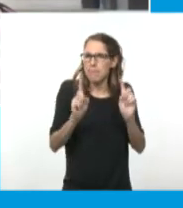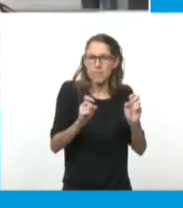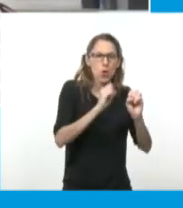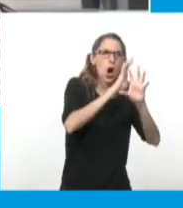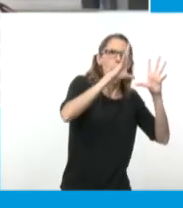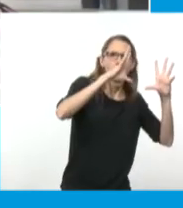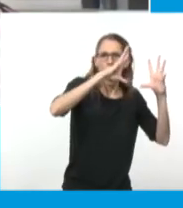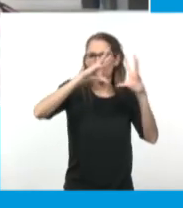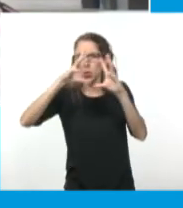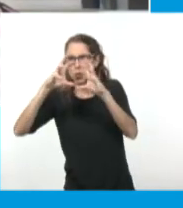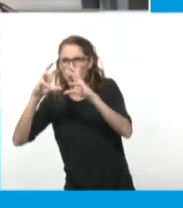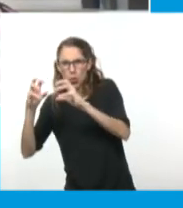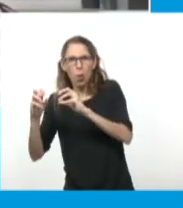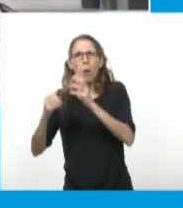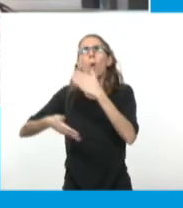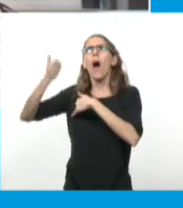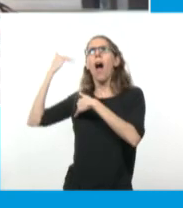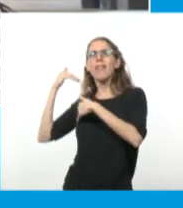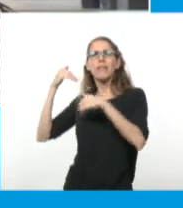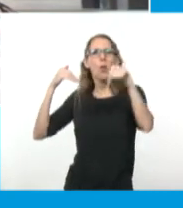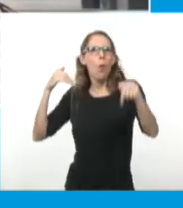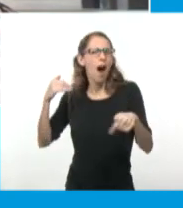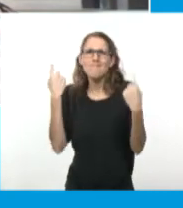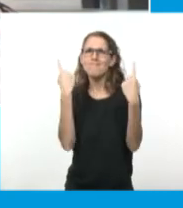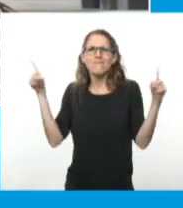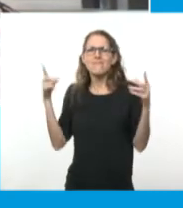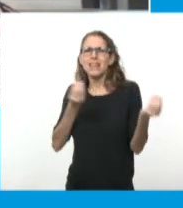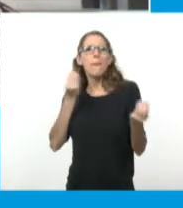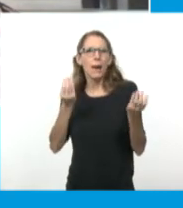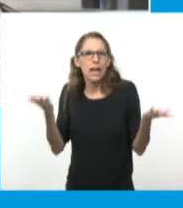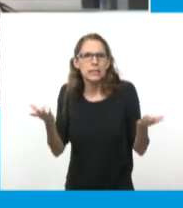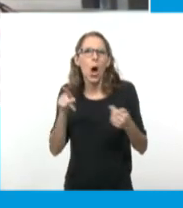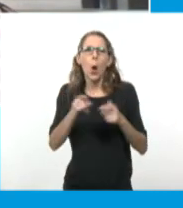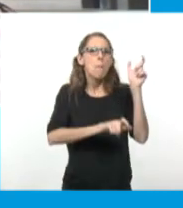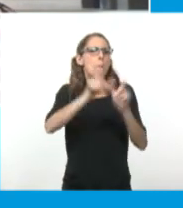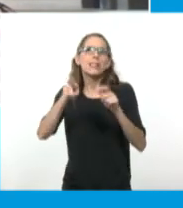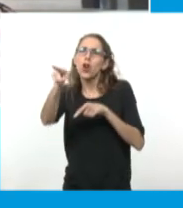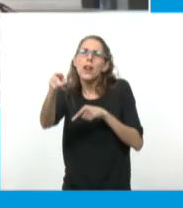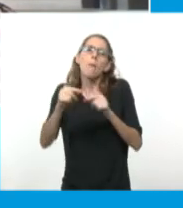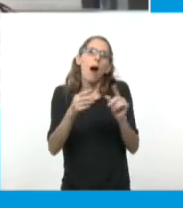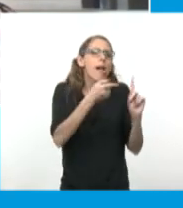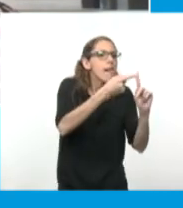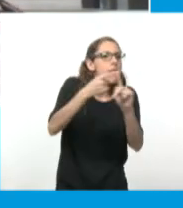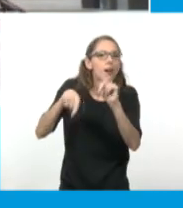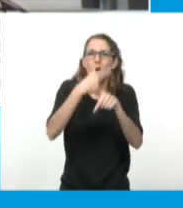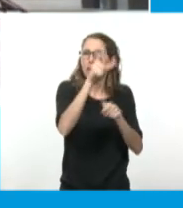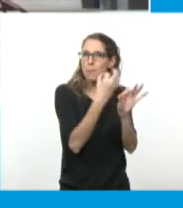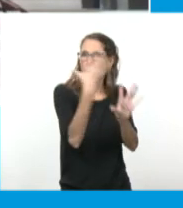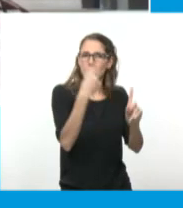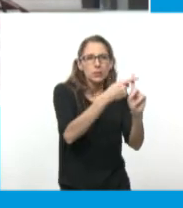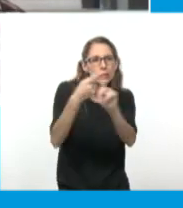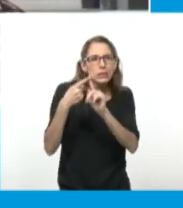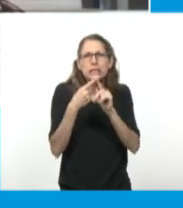se va modificando en distintos dibujantes con los que vos te fuiste vinculando en ese recorrido.